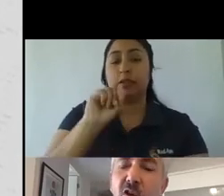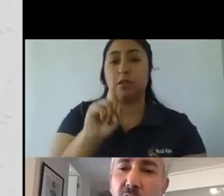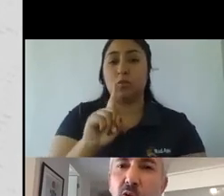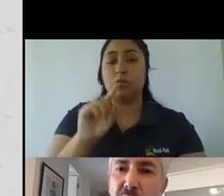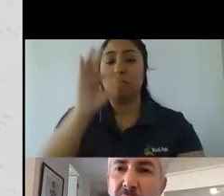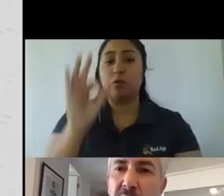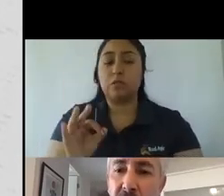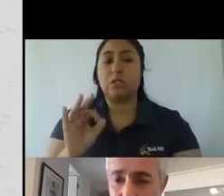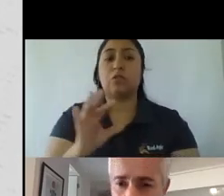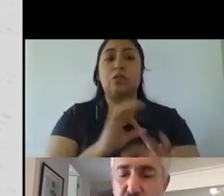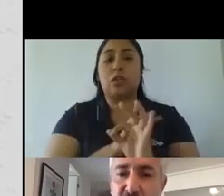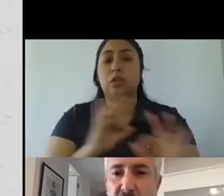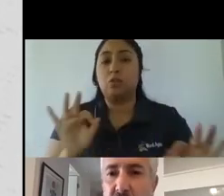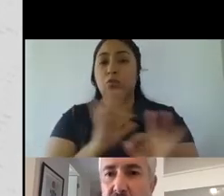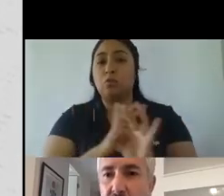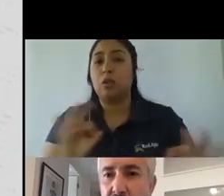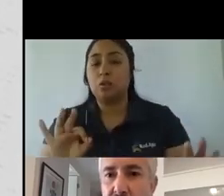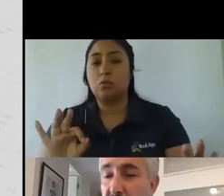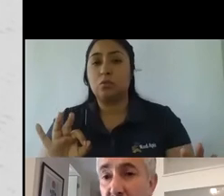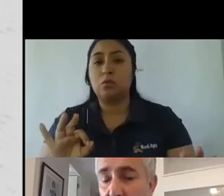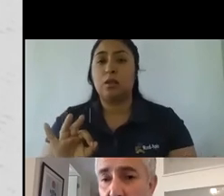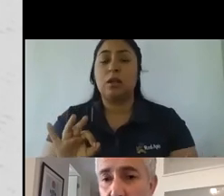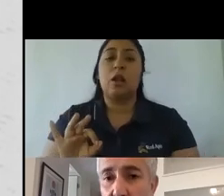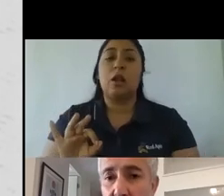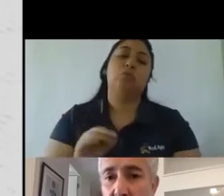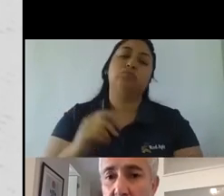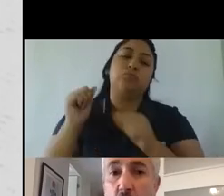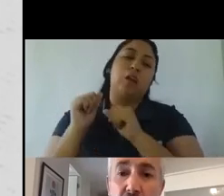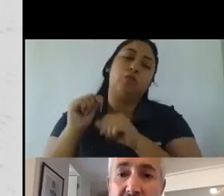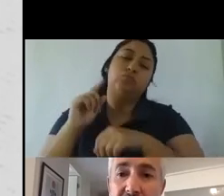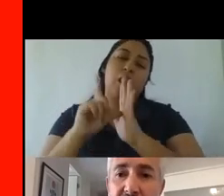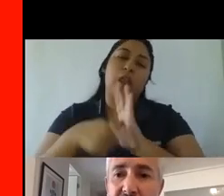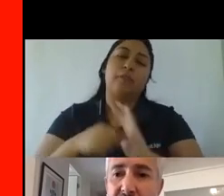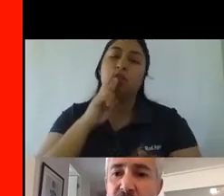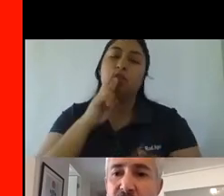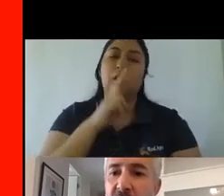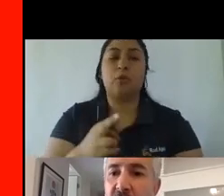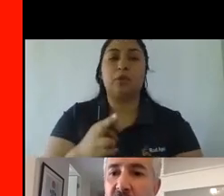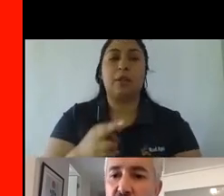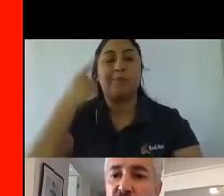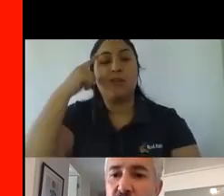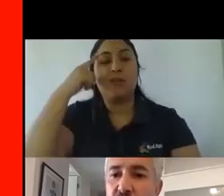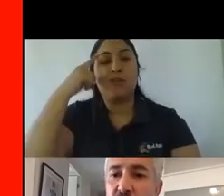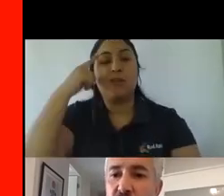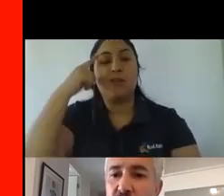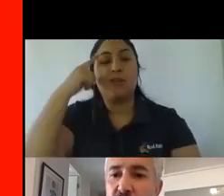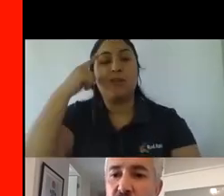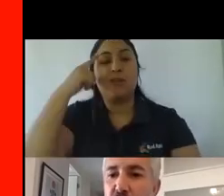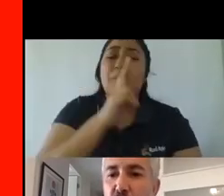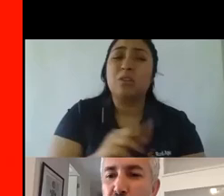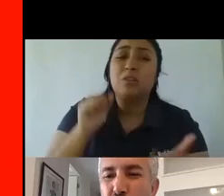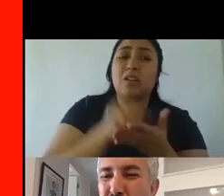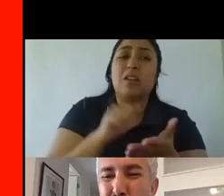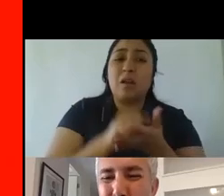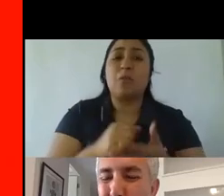¿cómo destruir marca? así se destruye una marca de inmediato o cuando te dice que el 48% del problema